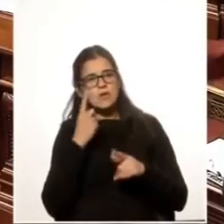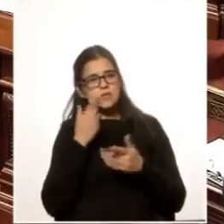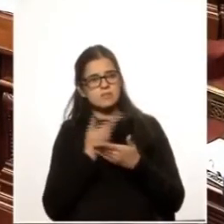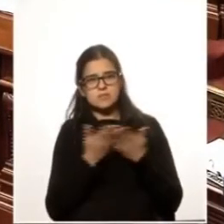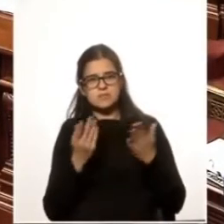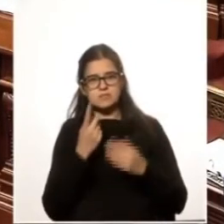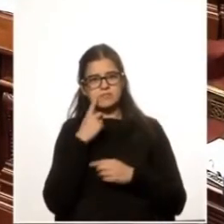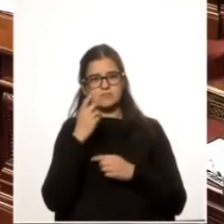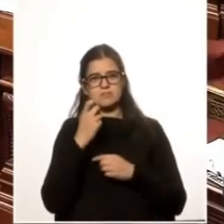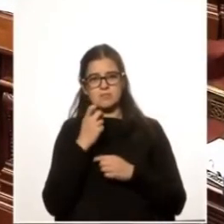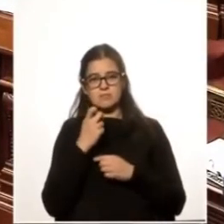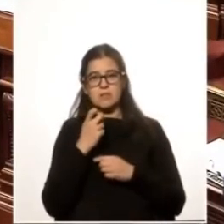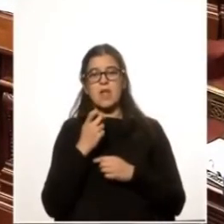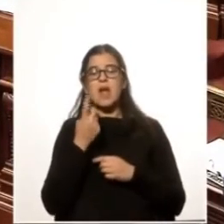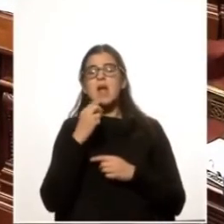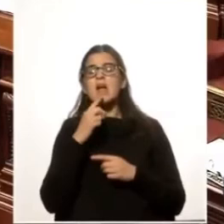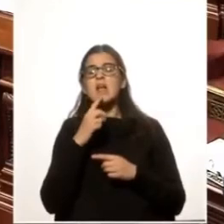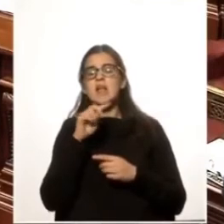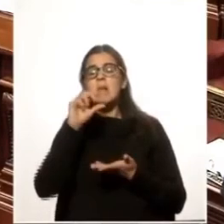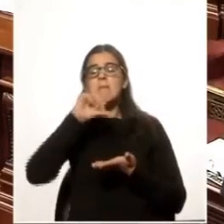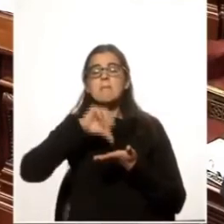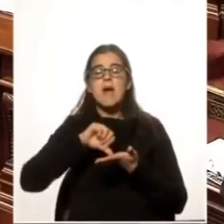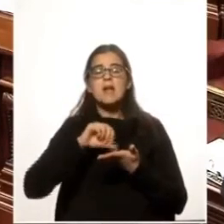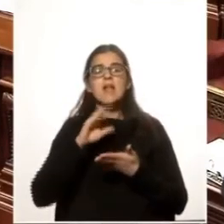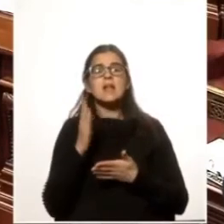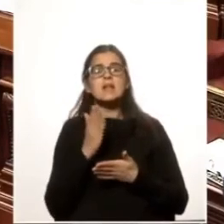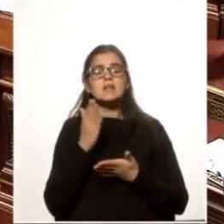en el producto del país.